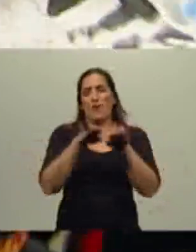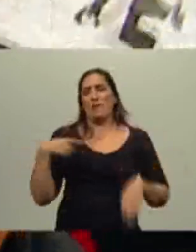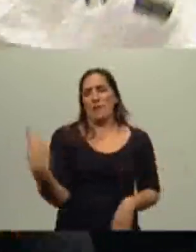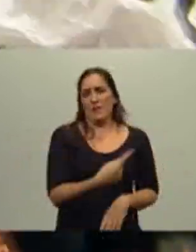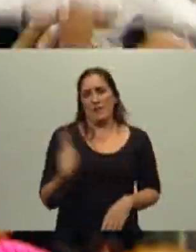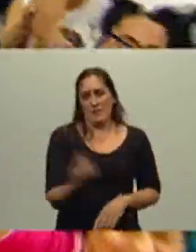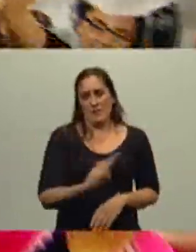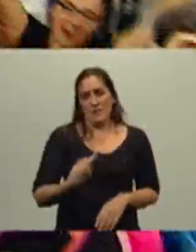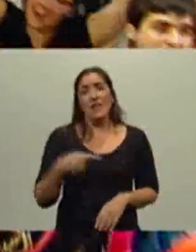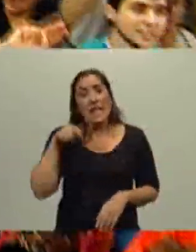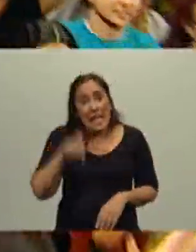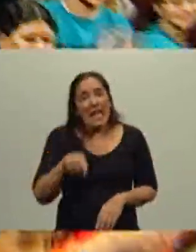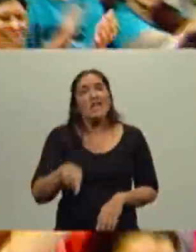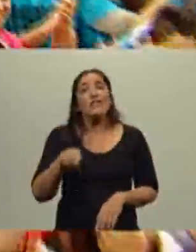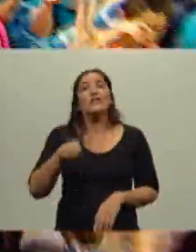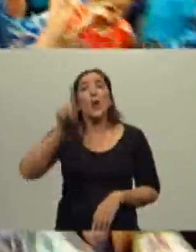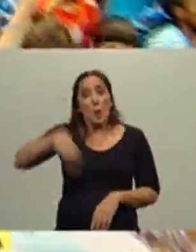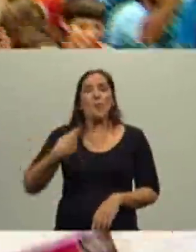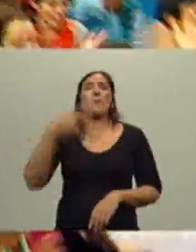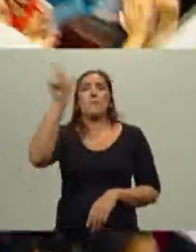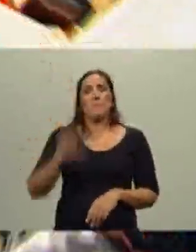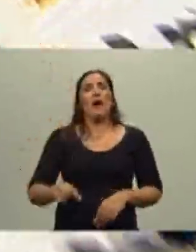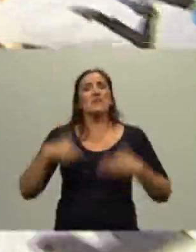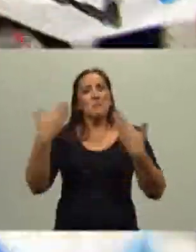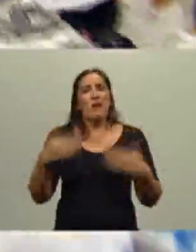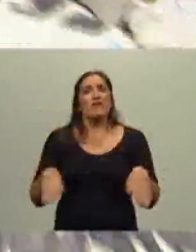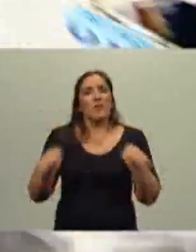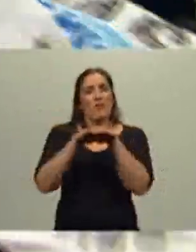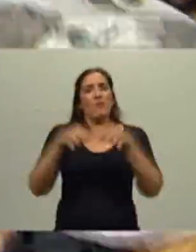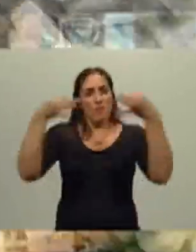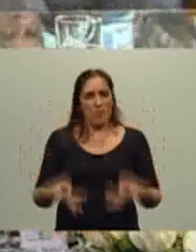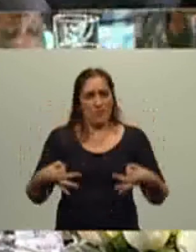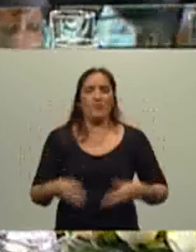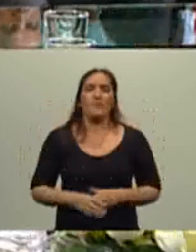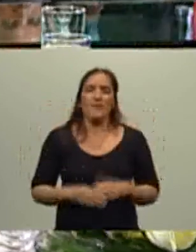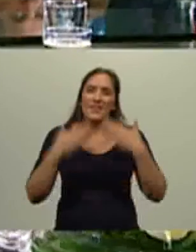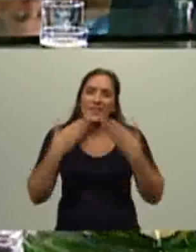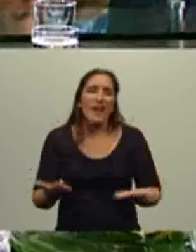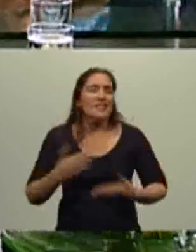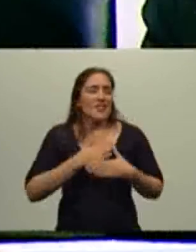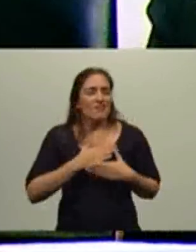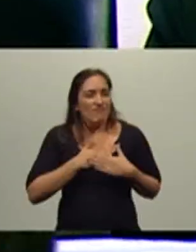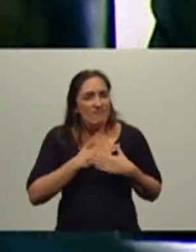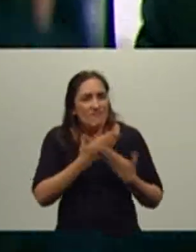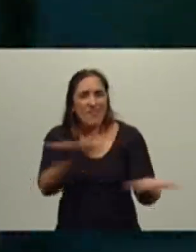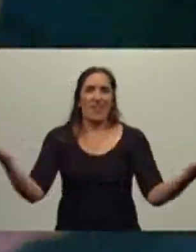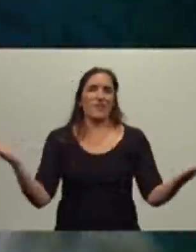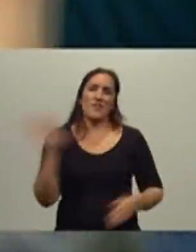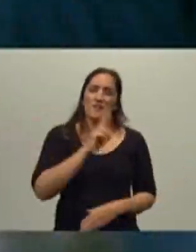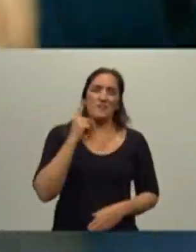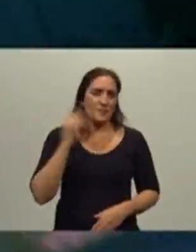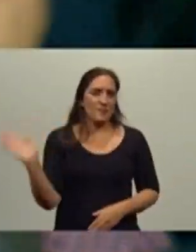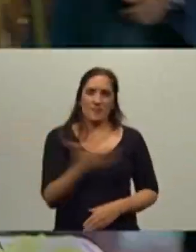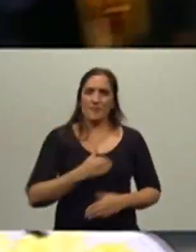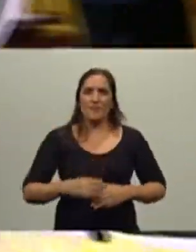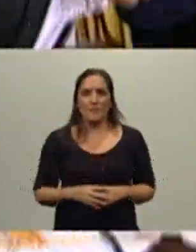todos, que es lo que nos va a tornar un país más justo y equitativo. Muchas gracias y un beso de corazón a todos y a todas.